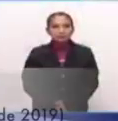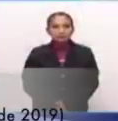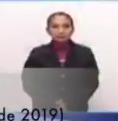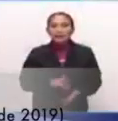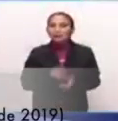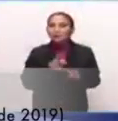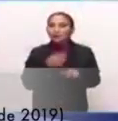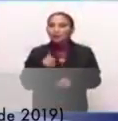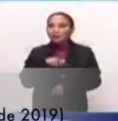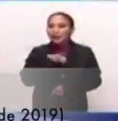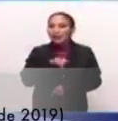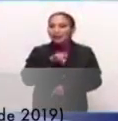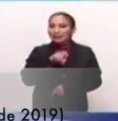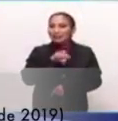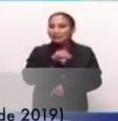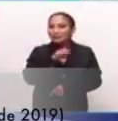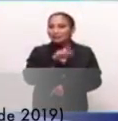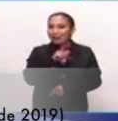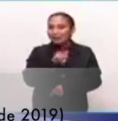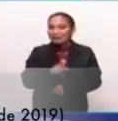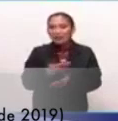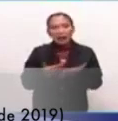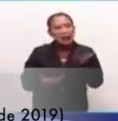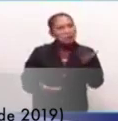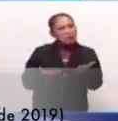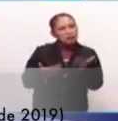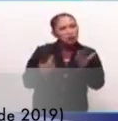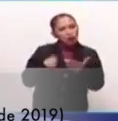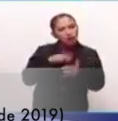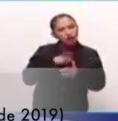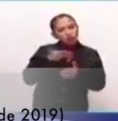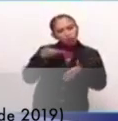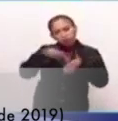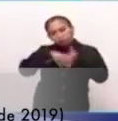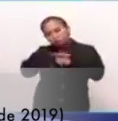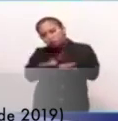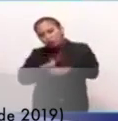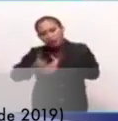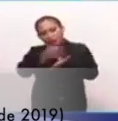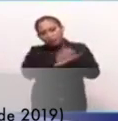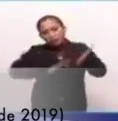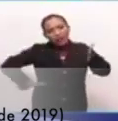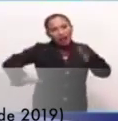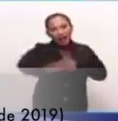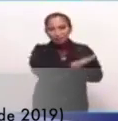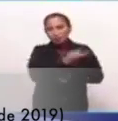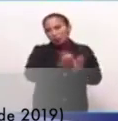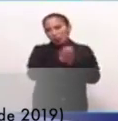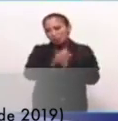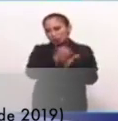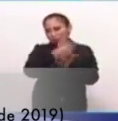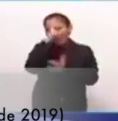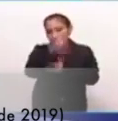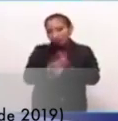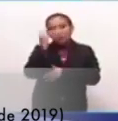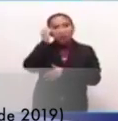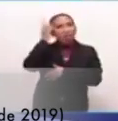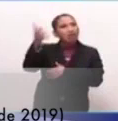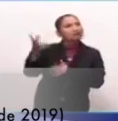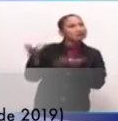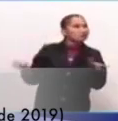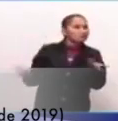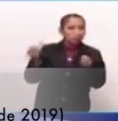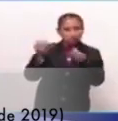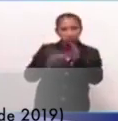Gracias por seguir con nosotros en Interfaz. Bueno, a veces cuando estamos inmersos en grandes ciudades como lo es la Ciudad de México, nos olvidamos de que